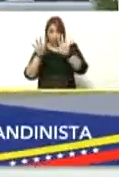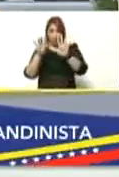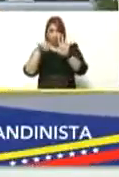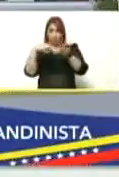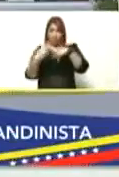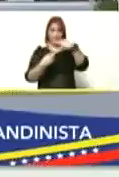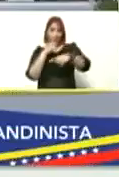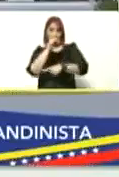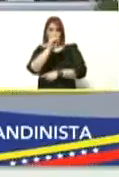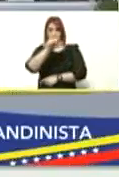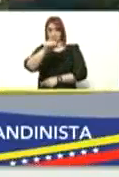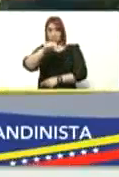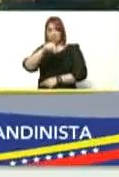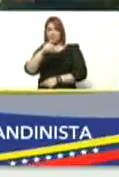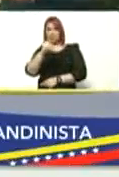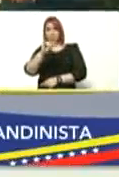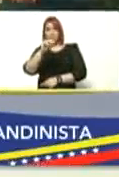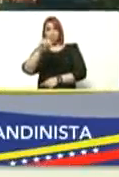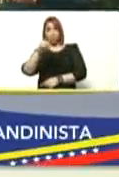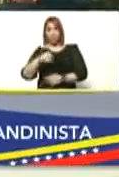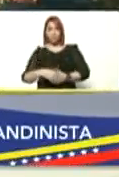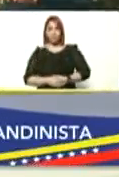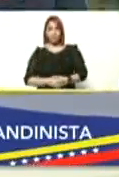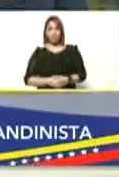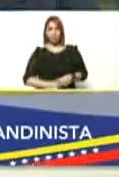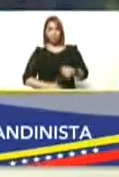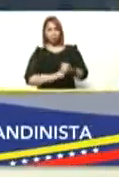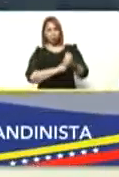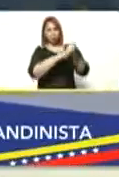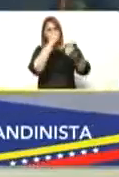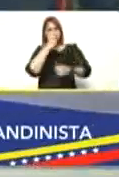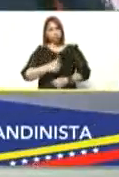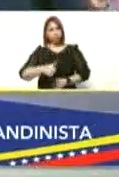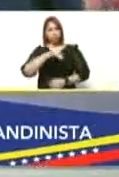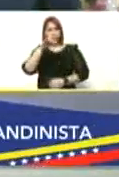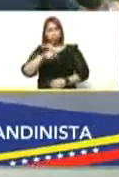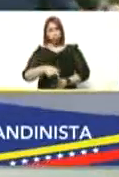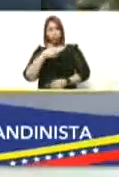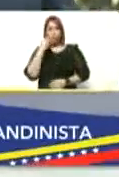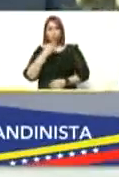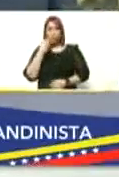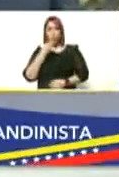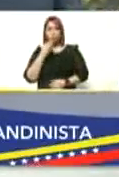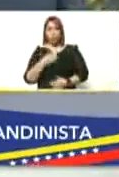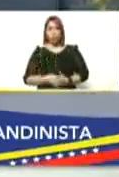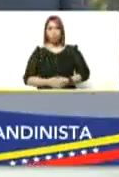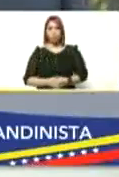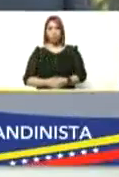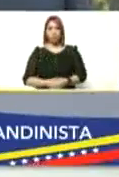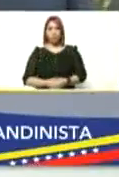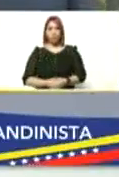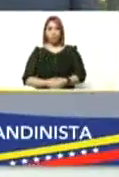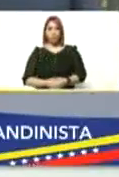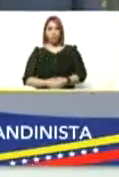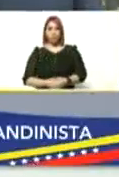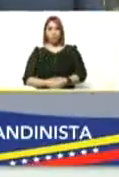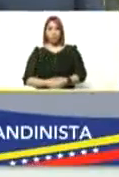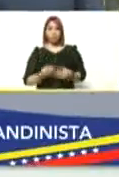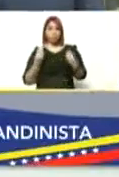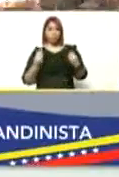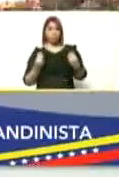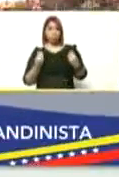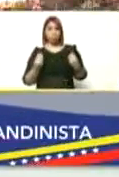revolución sandinista el empuje del pueblo sandinista de la juventud sandinista y cómo